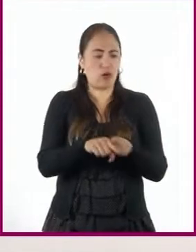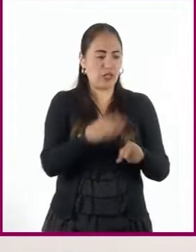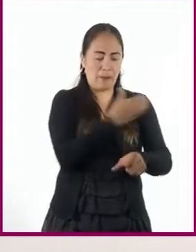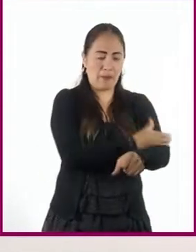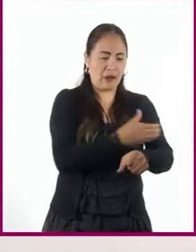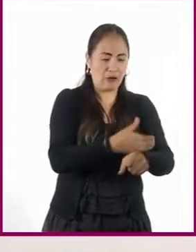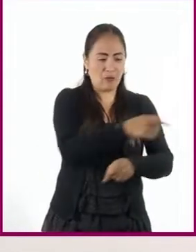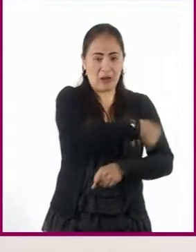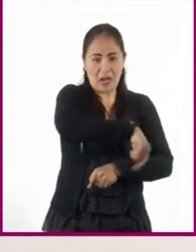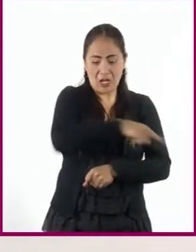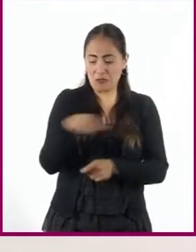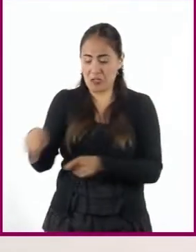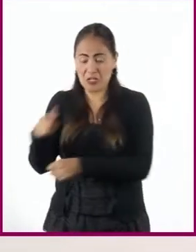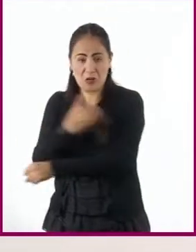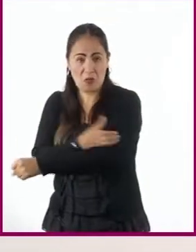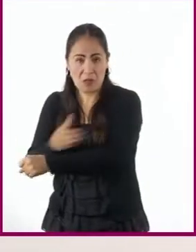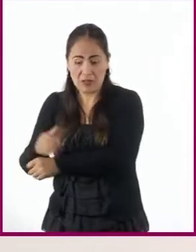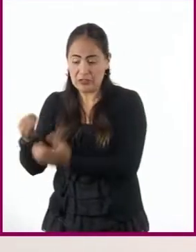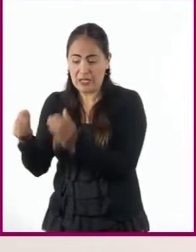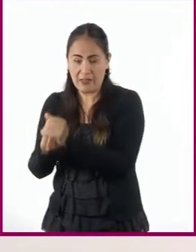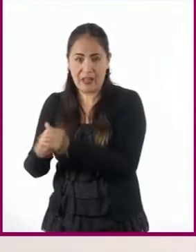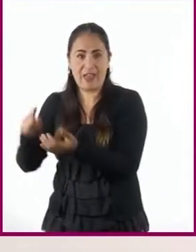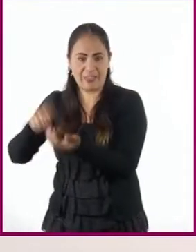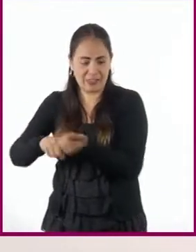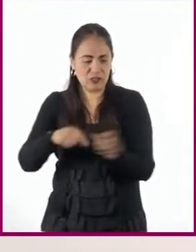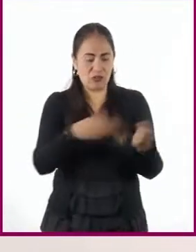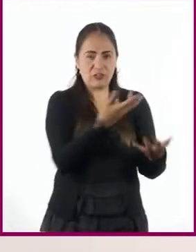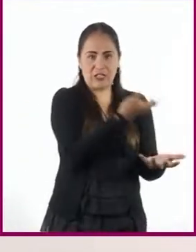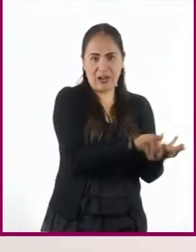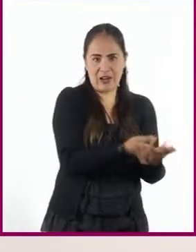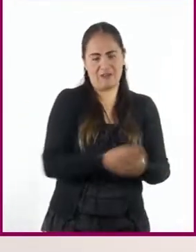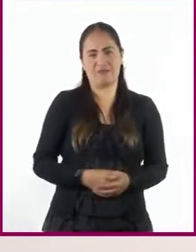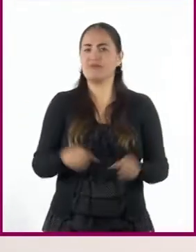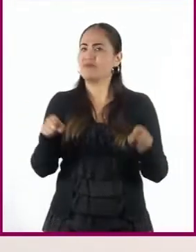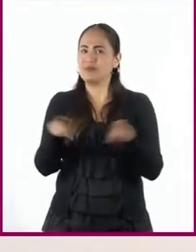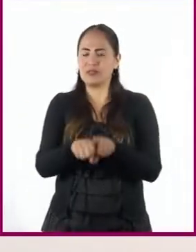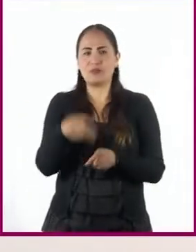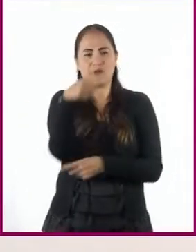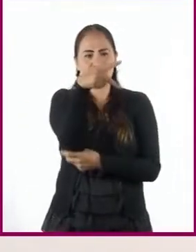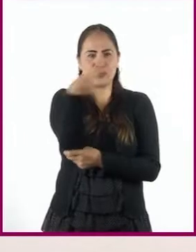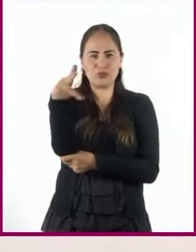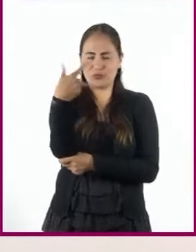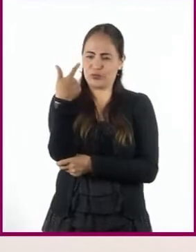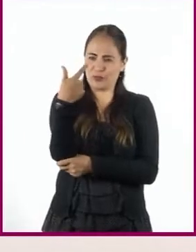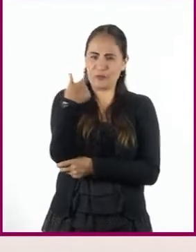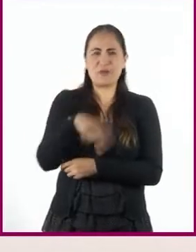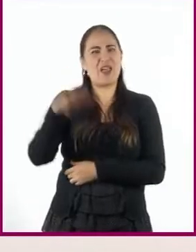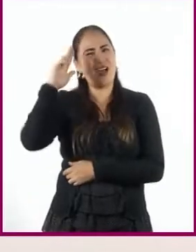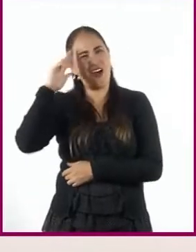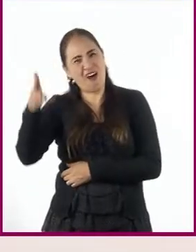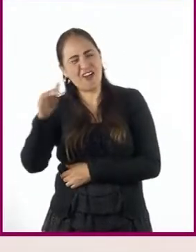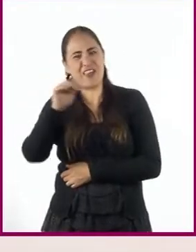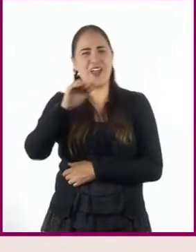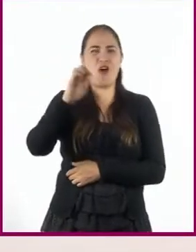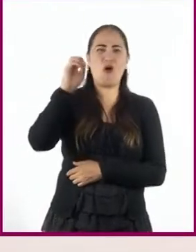Mira, te pongo otro ejemplo. Tú y yo cuando estamos grabando tú me dices, ¡Ay, Obed, fíjate qué tal y cual! Pero